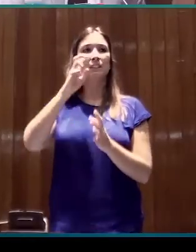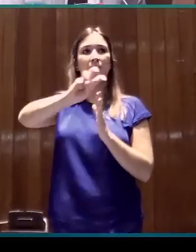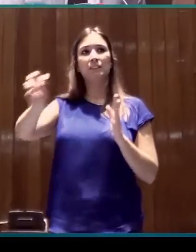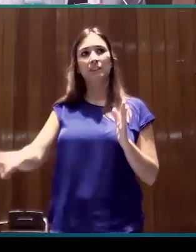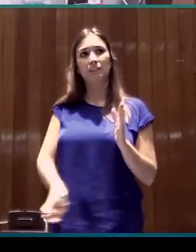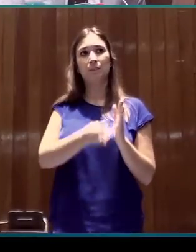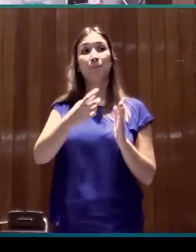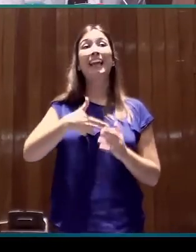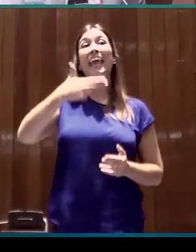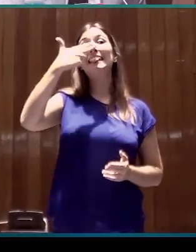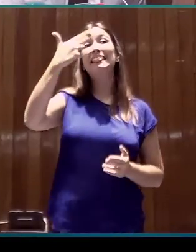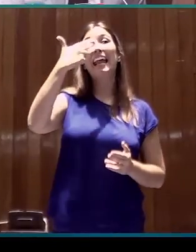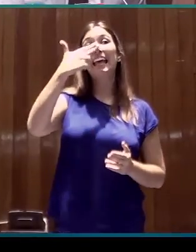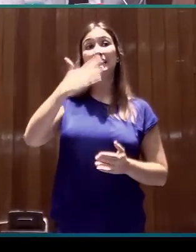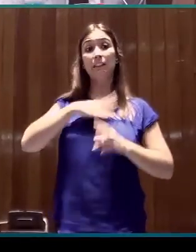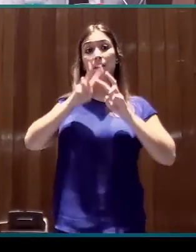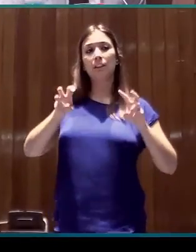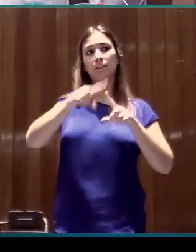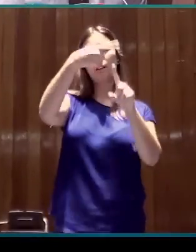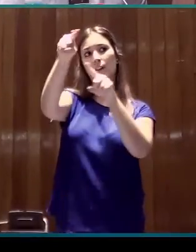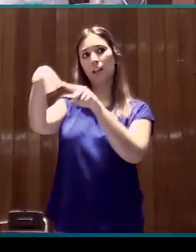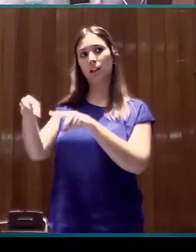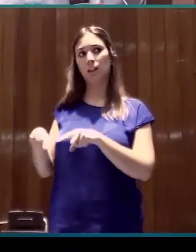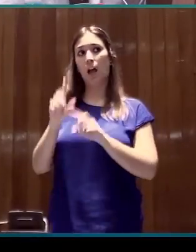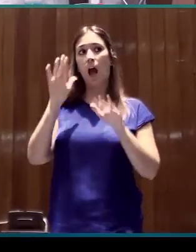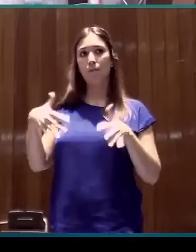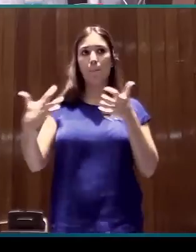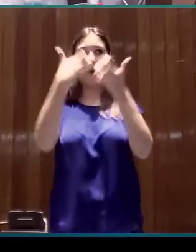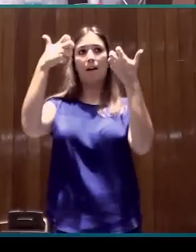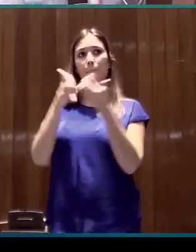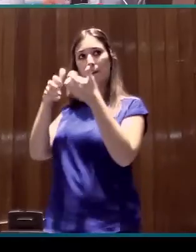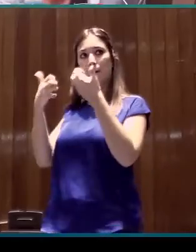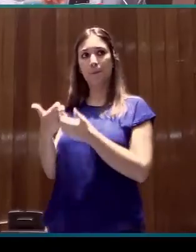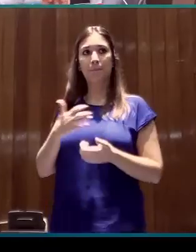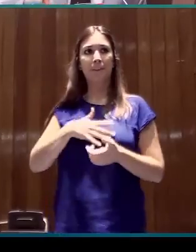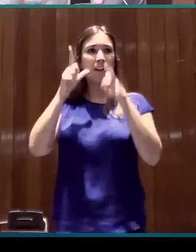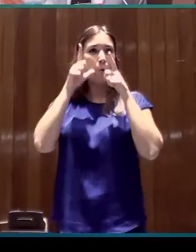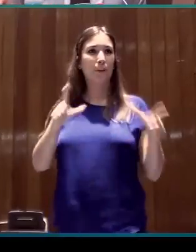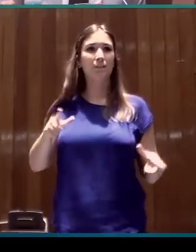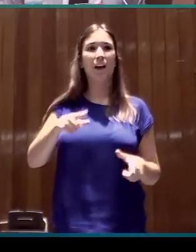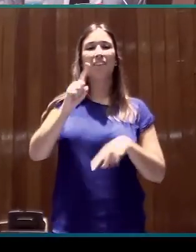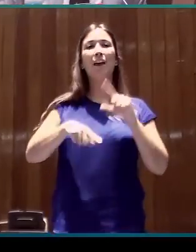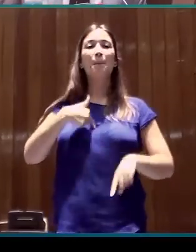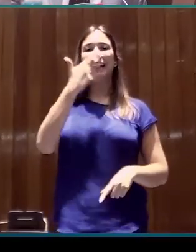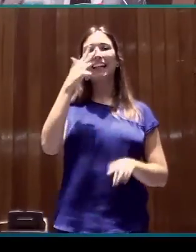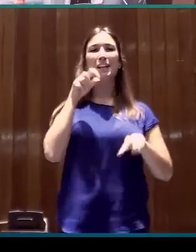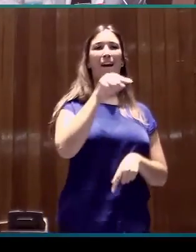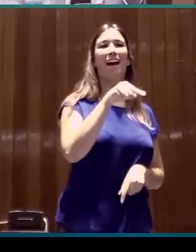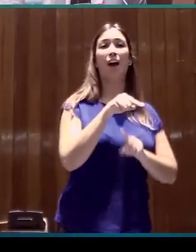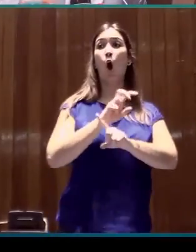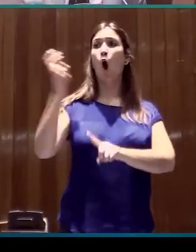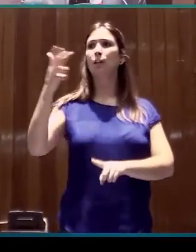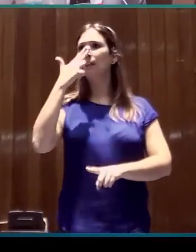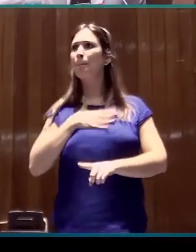los intereses que tenemos los investigadores. Los investigadores, los lingüistas, los investigadores en general, nos interesan determinados temas por